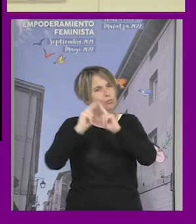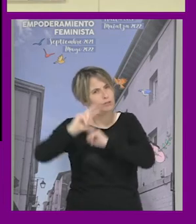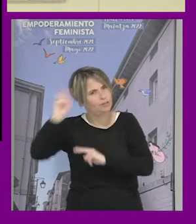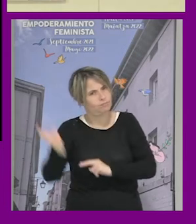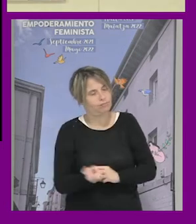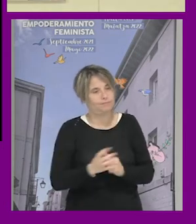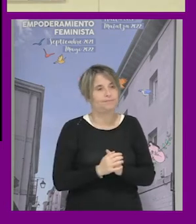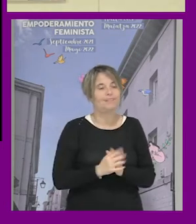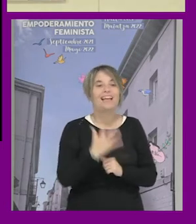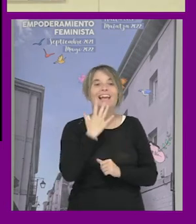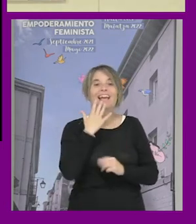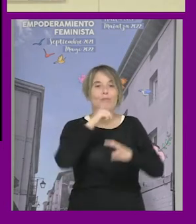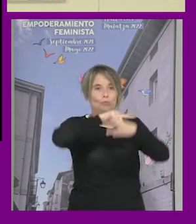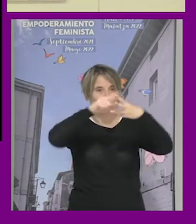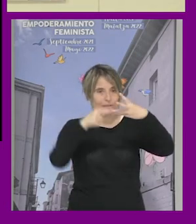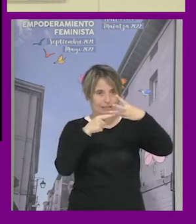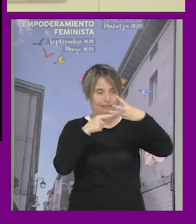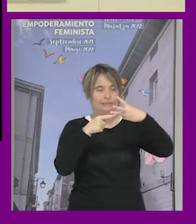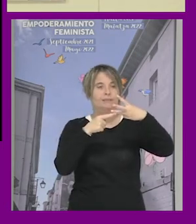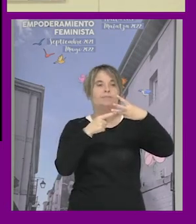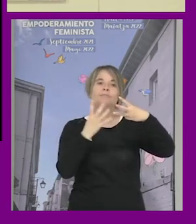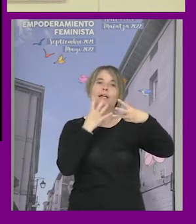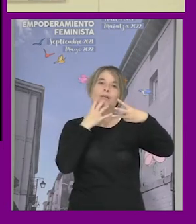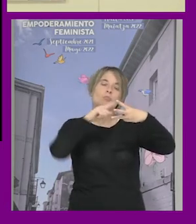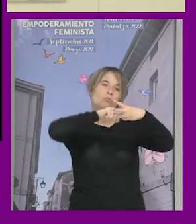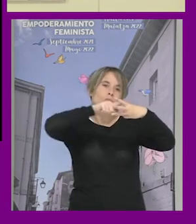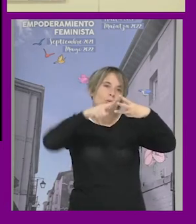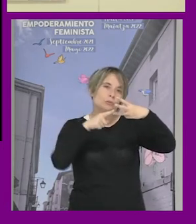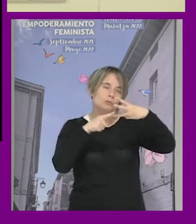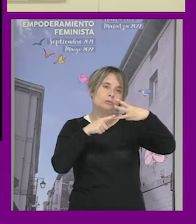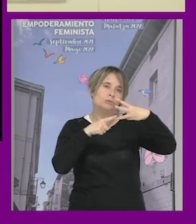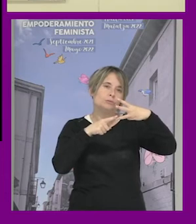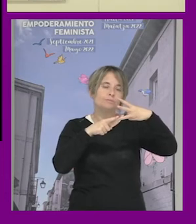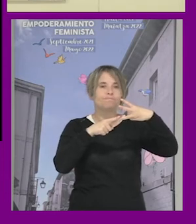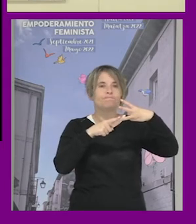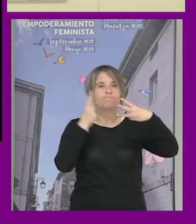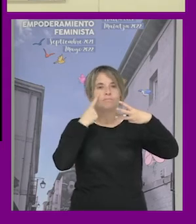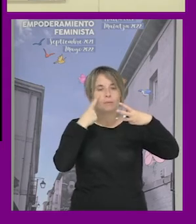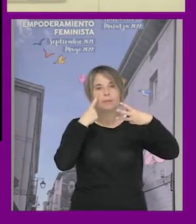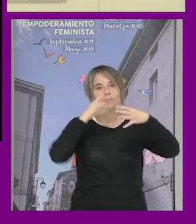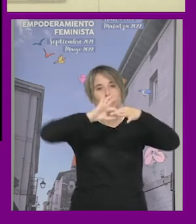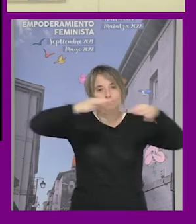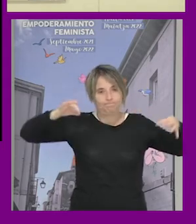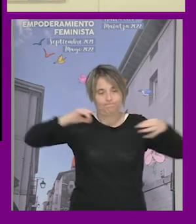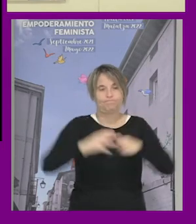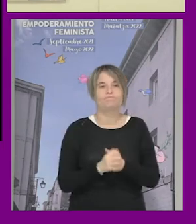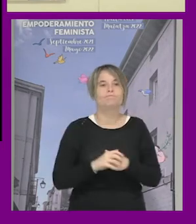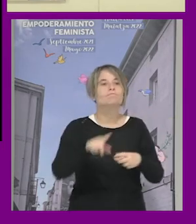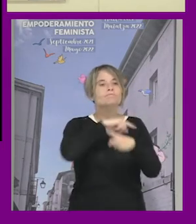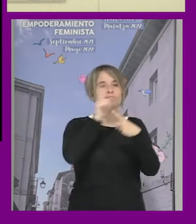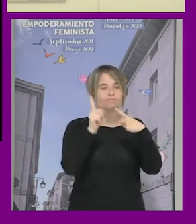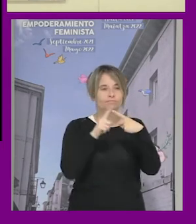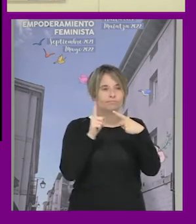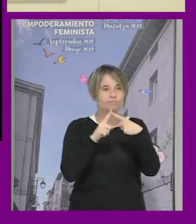os pongo tres ejemplos de de esta necesidad de articulación en primer lugar